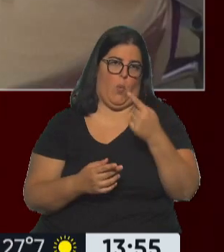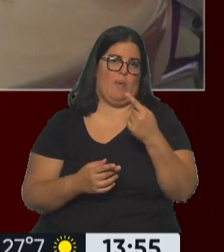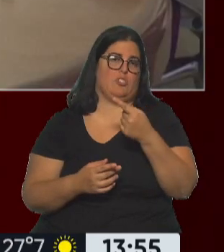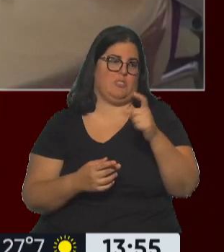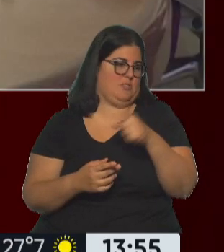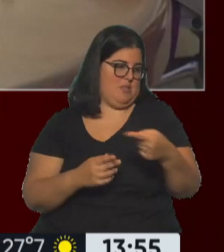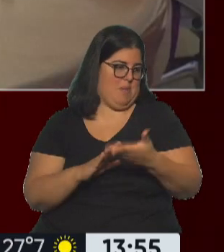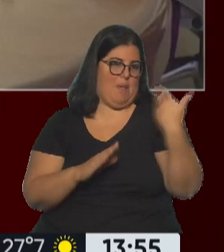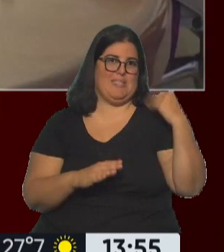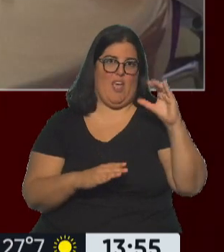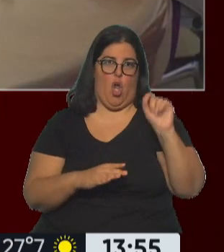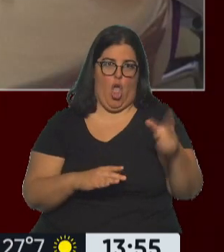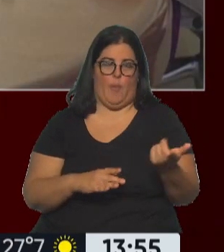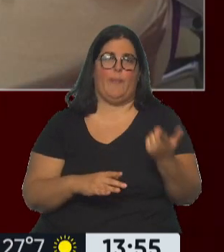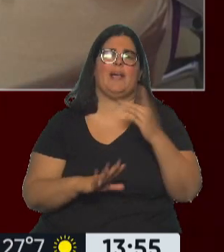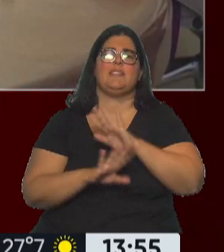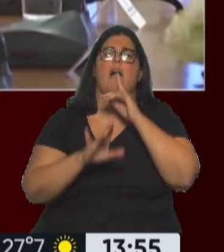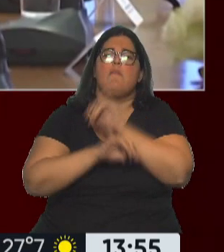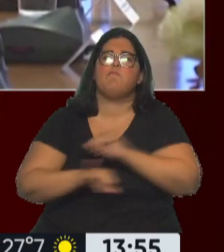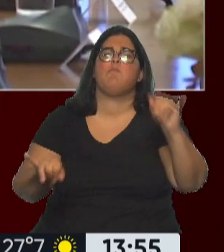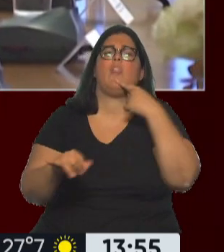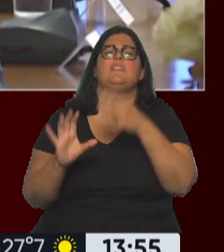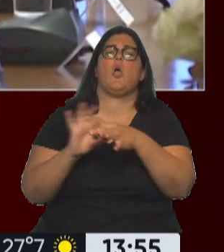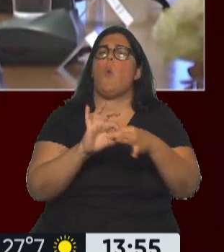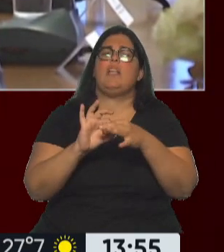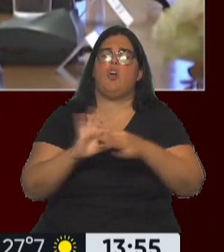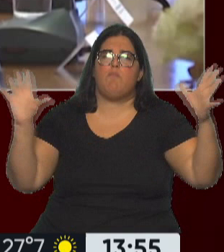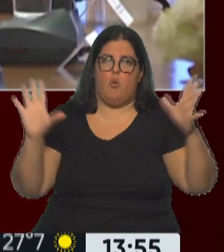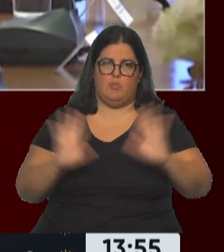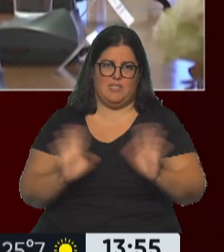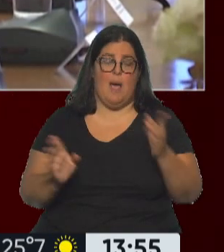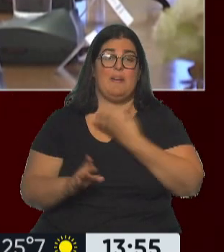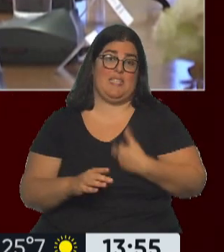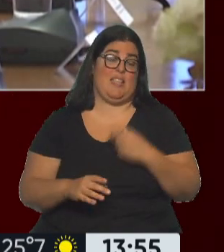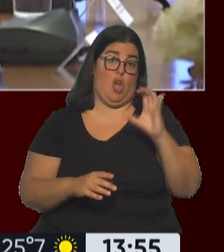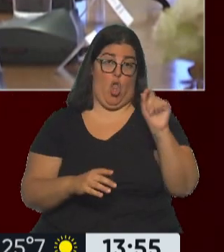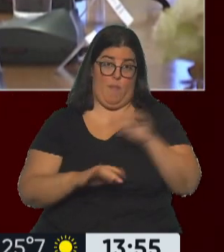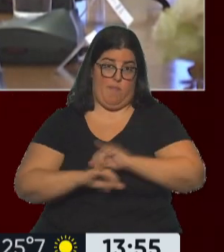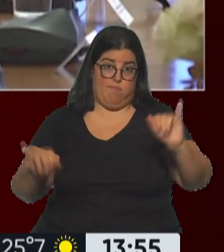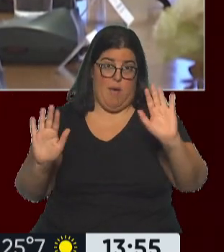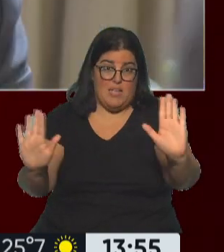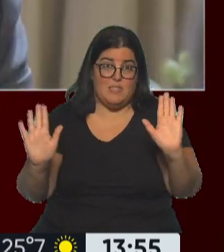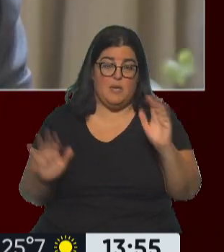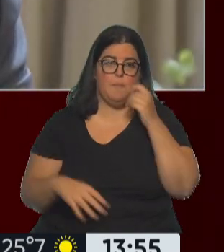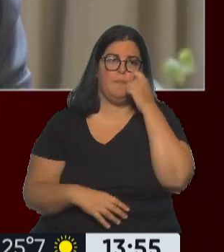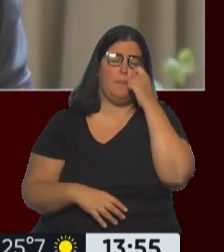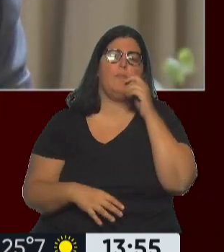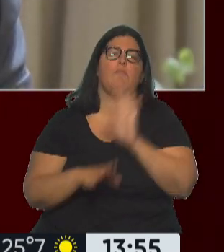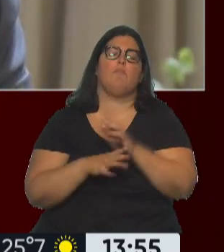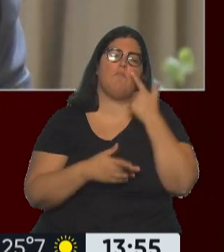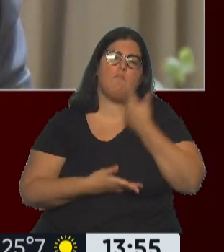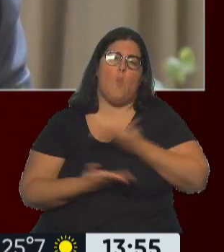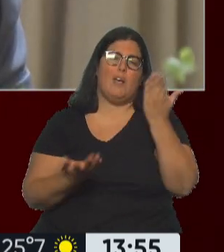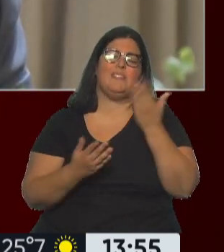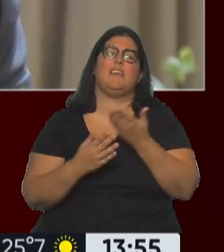Colombia, con el anuncio de la ruptura de la coalición, así lo dijo el presidente de Colombia, marcando un poco la ruptura del